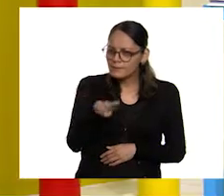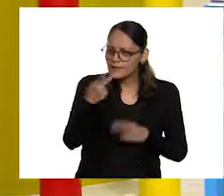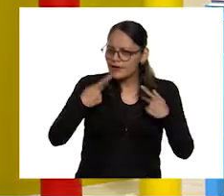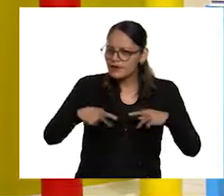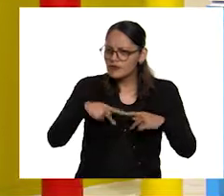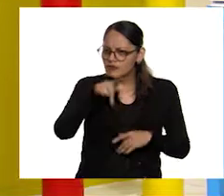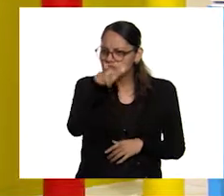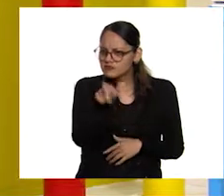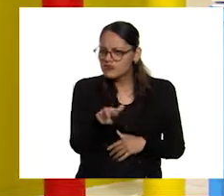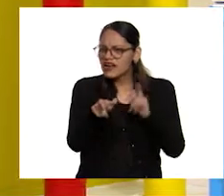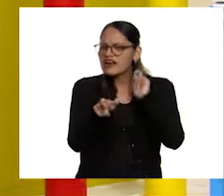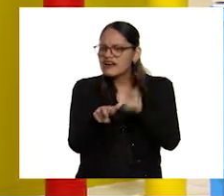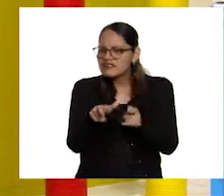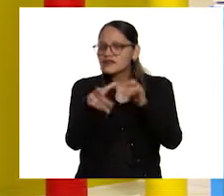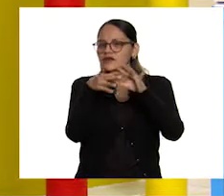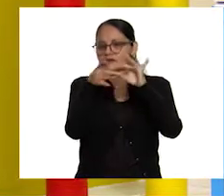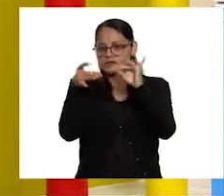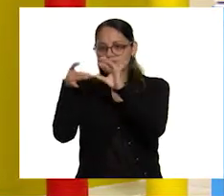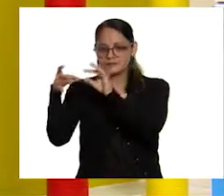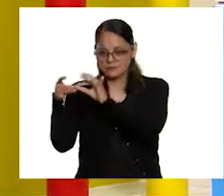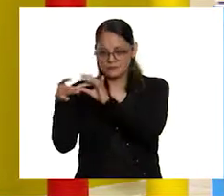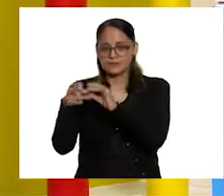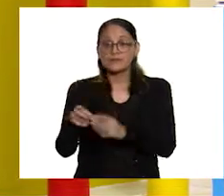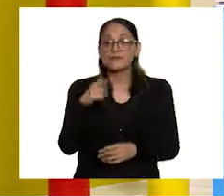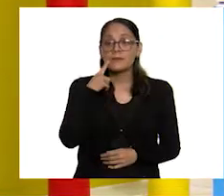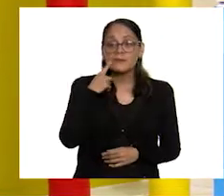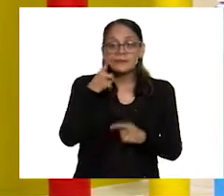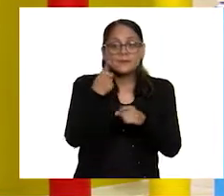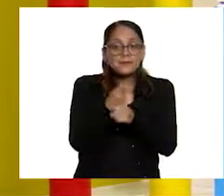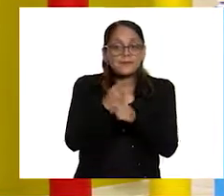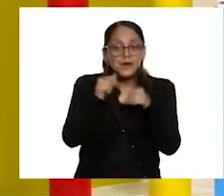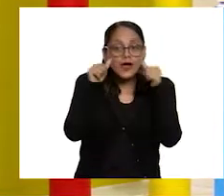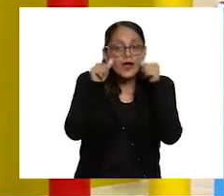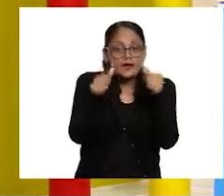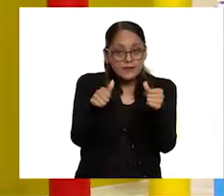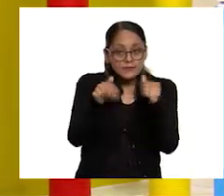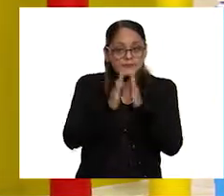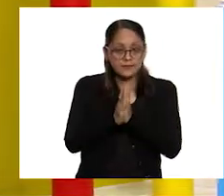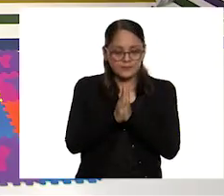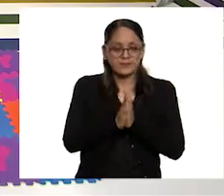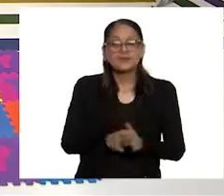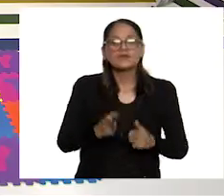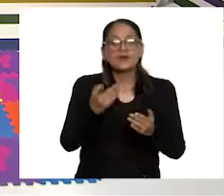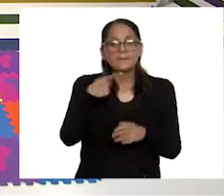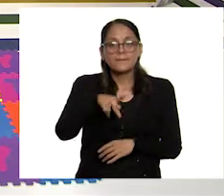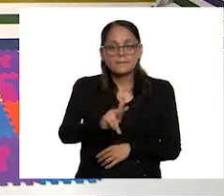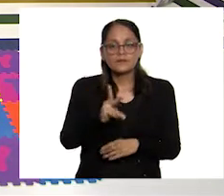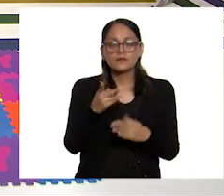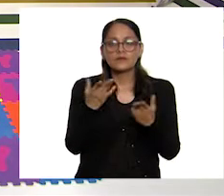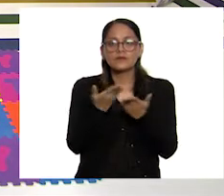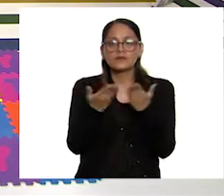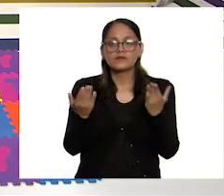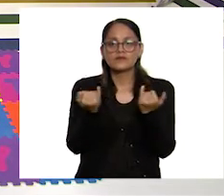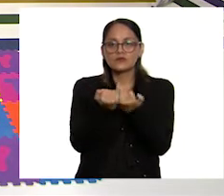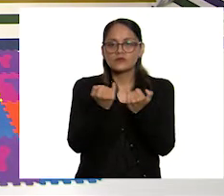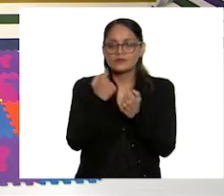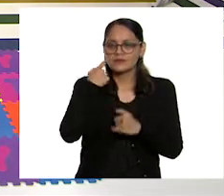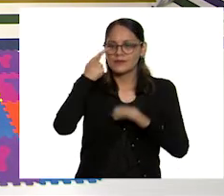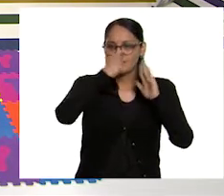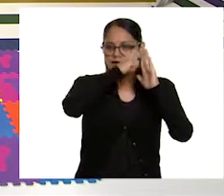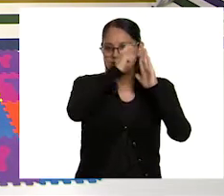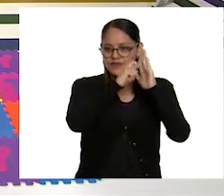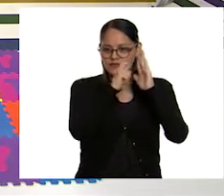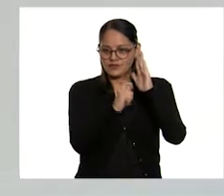así que hay que prestar buen oído, poner mucha atención. Pero para esto vamos a anotar esto que dice aquí.